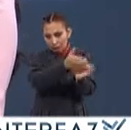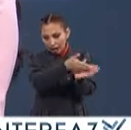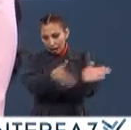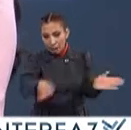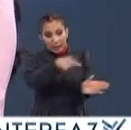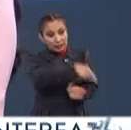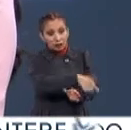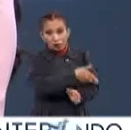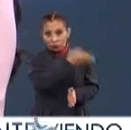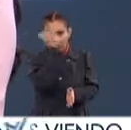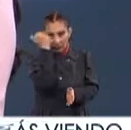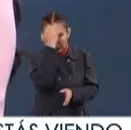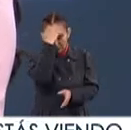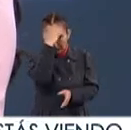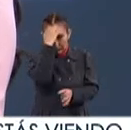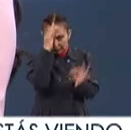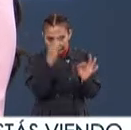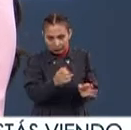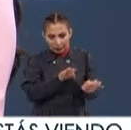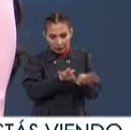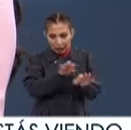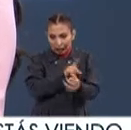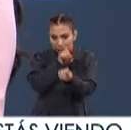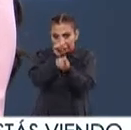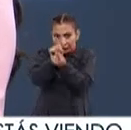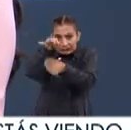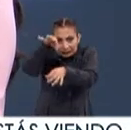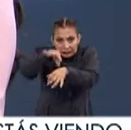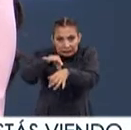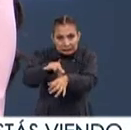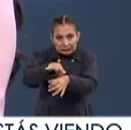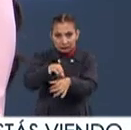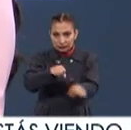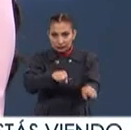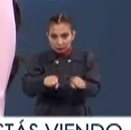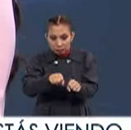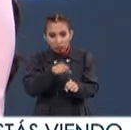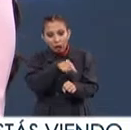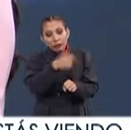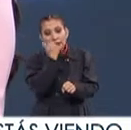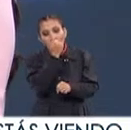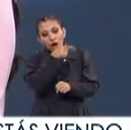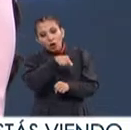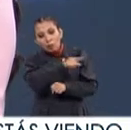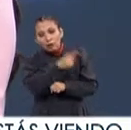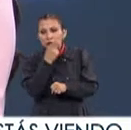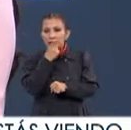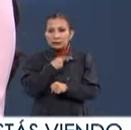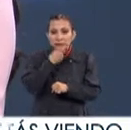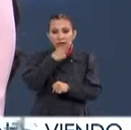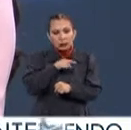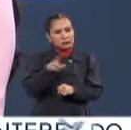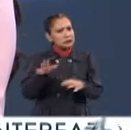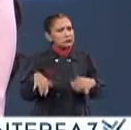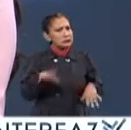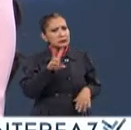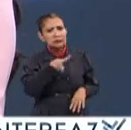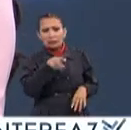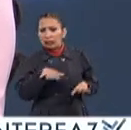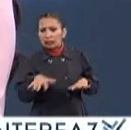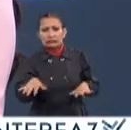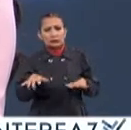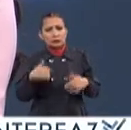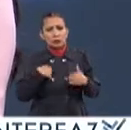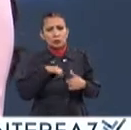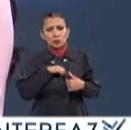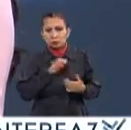Para quienes no tenían la experiencia de trabajar en este tipo de eventos Y los estudiantes nos comentaban lo impactante que